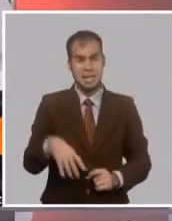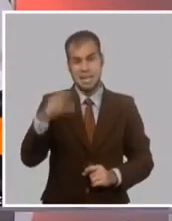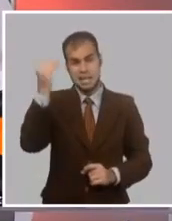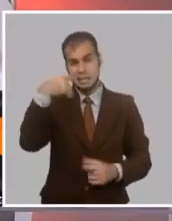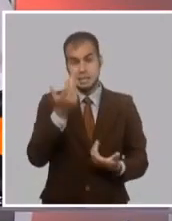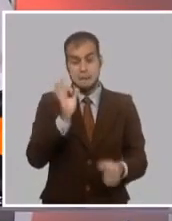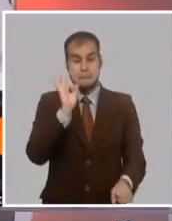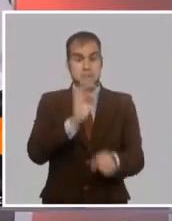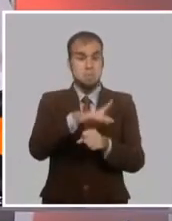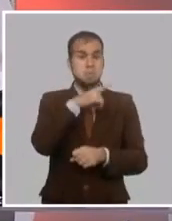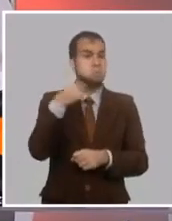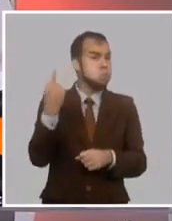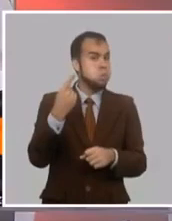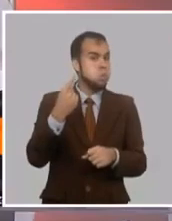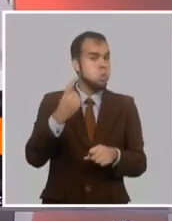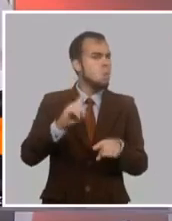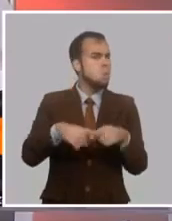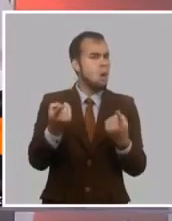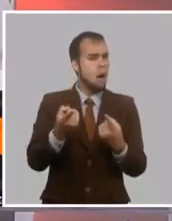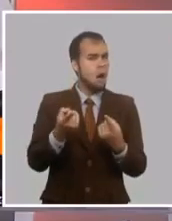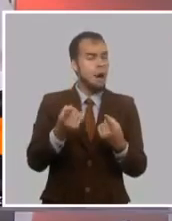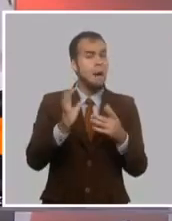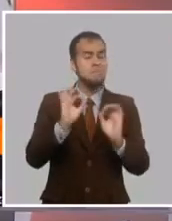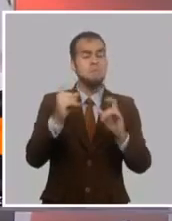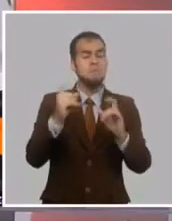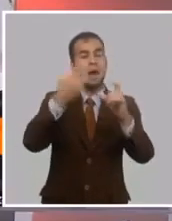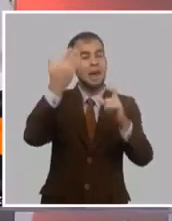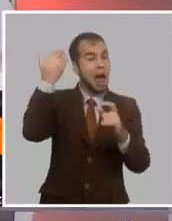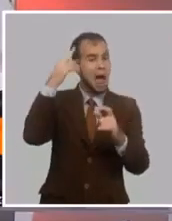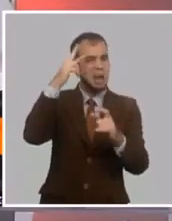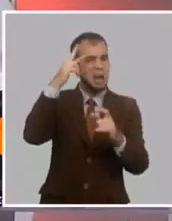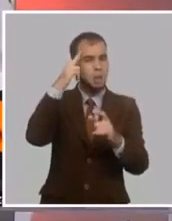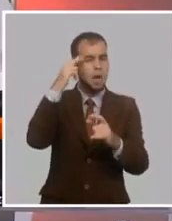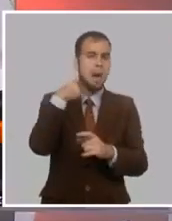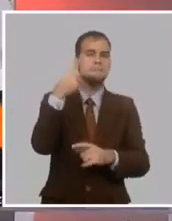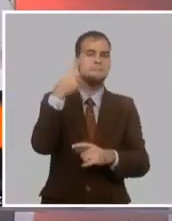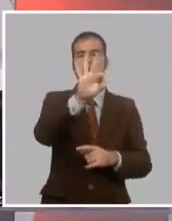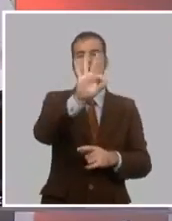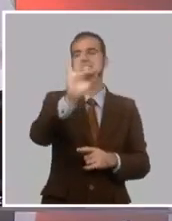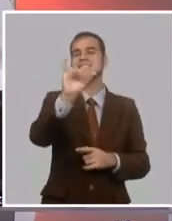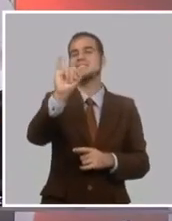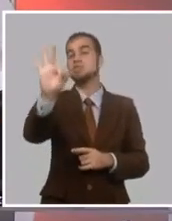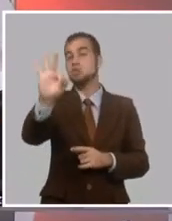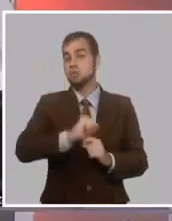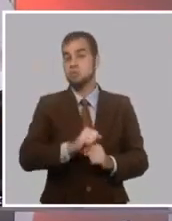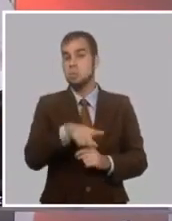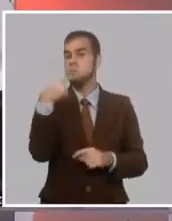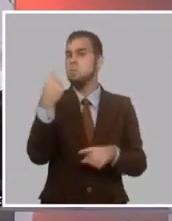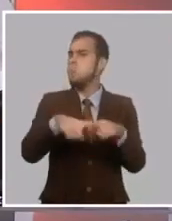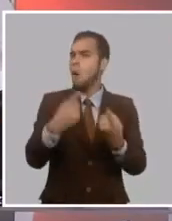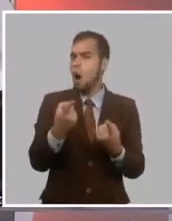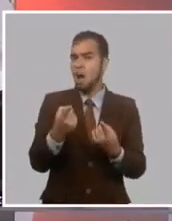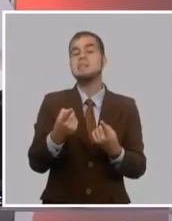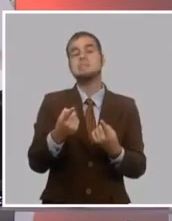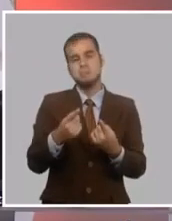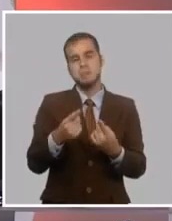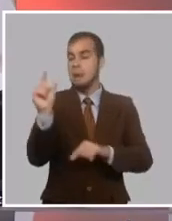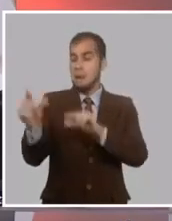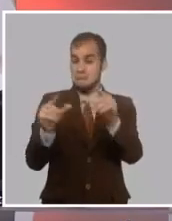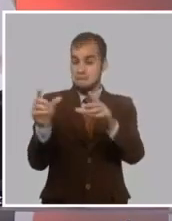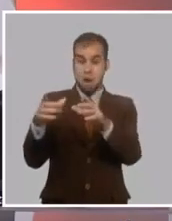lo que condujo al fracaso de la guerra de los 10 años y a divisiones entre los propios patriotas que en ocasiones